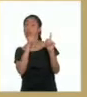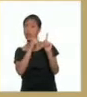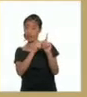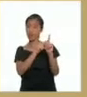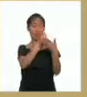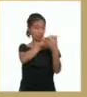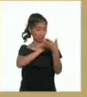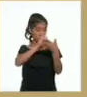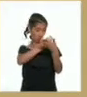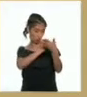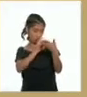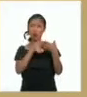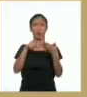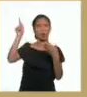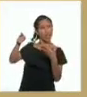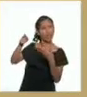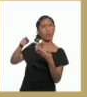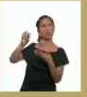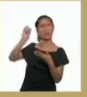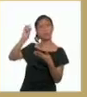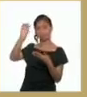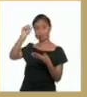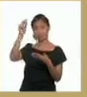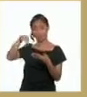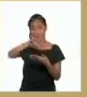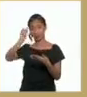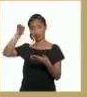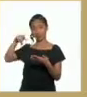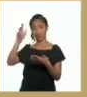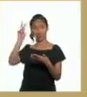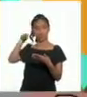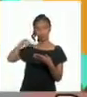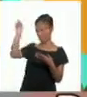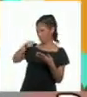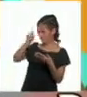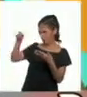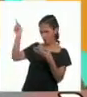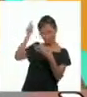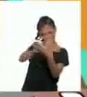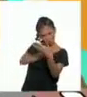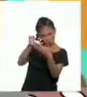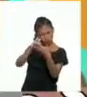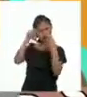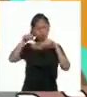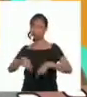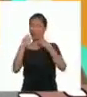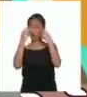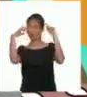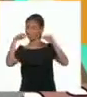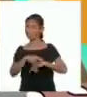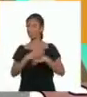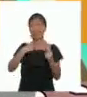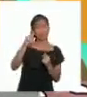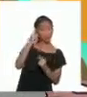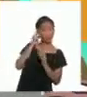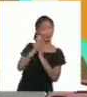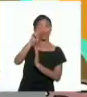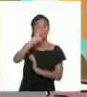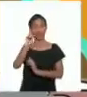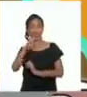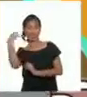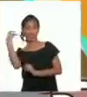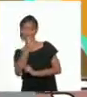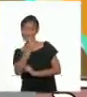gobierno de San Martín y lo hizo utilizando el nombre del solitario de Sayán este día fue increíble yo soy la